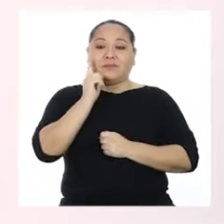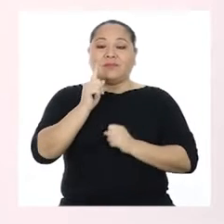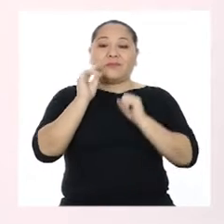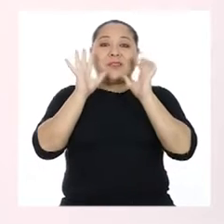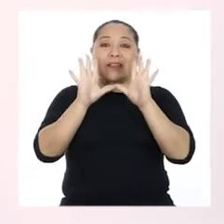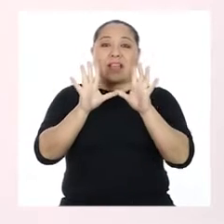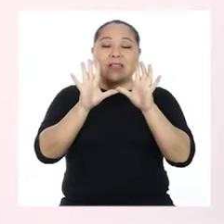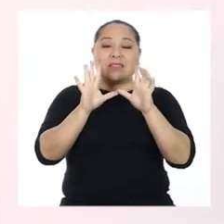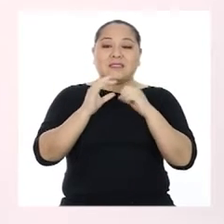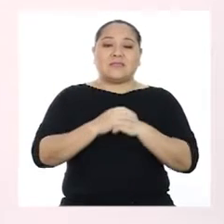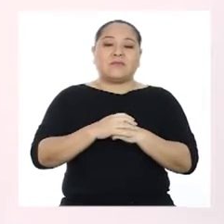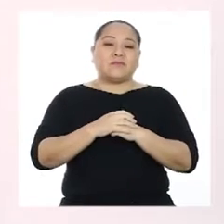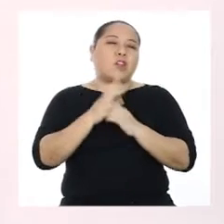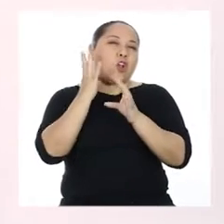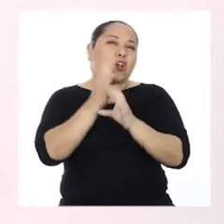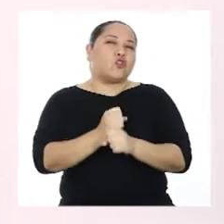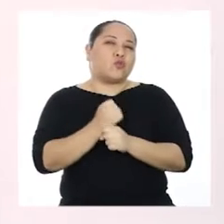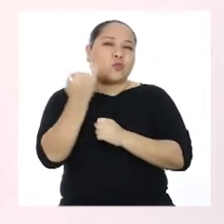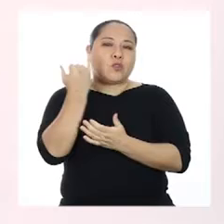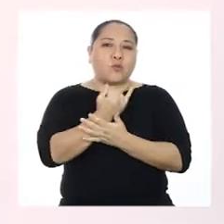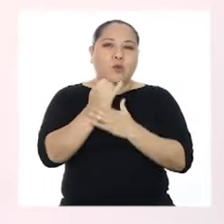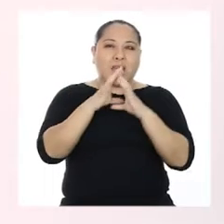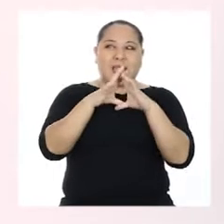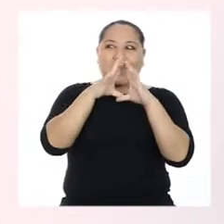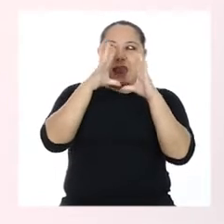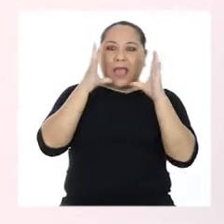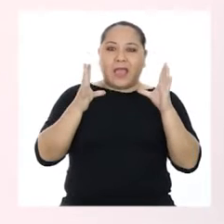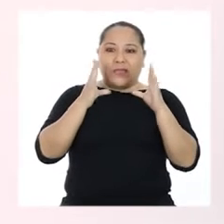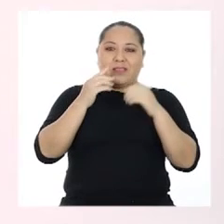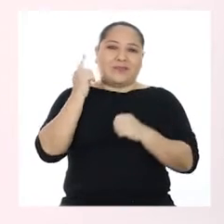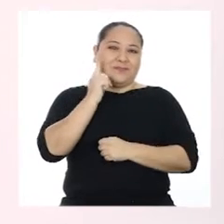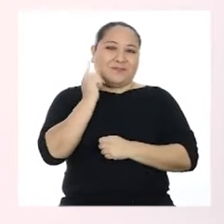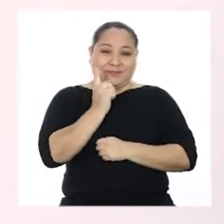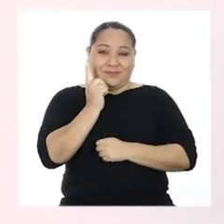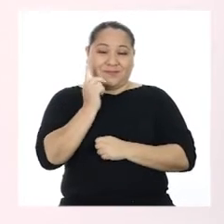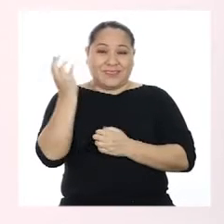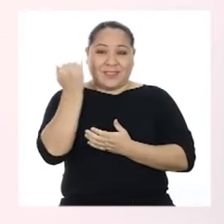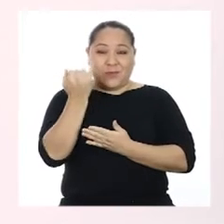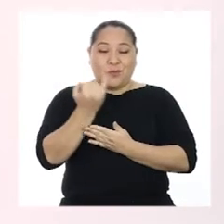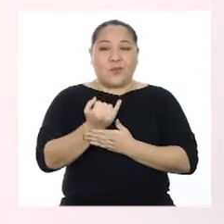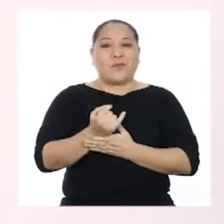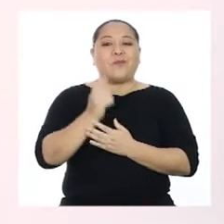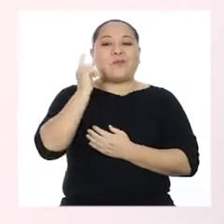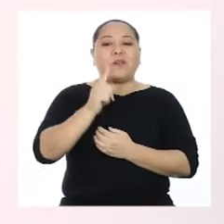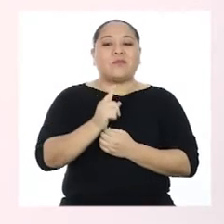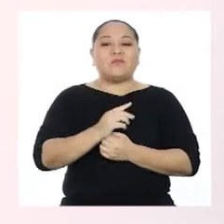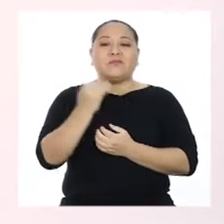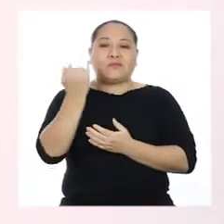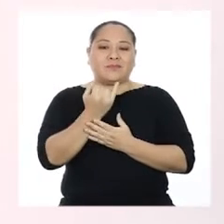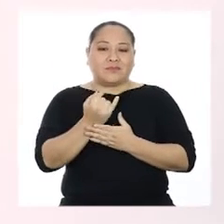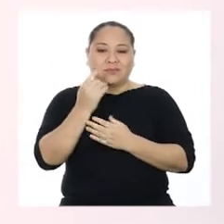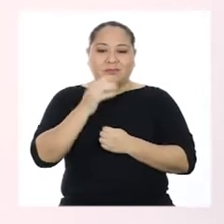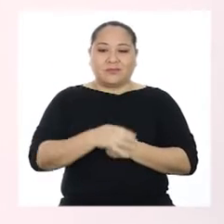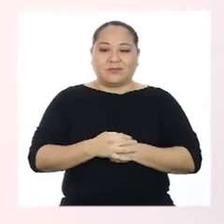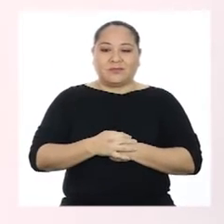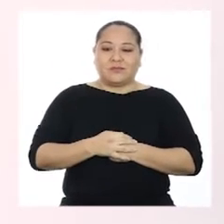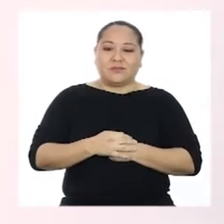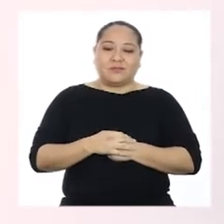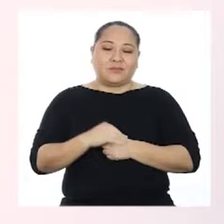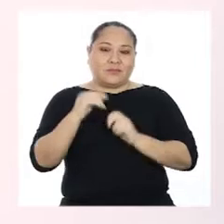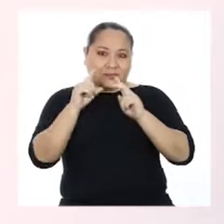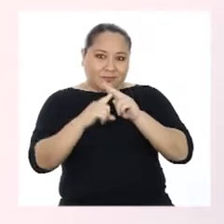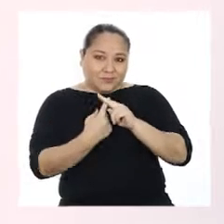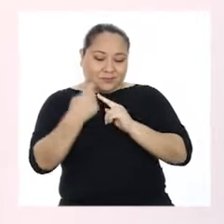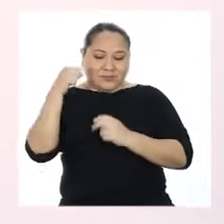El cuadrado número 10 se acostumbra a dibujar más grande. Como aquí. Ahora vamos juntos para explicarte este juego.